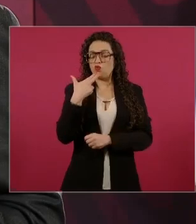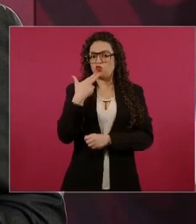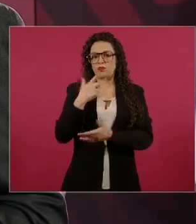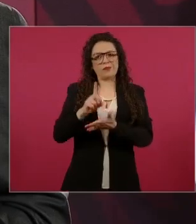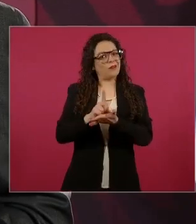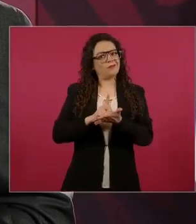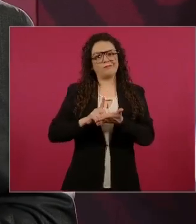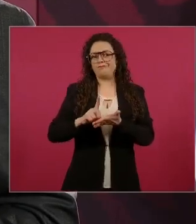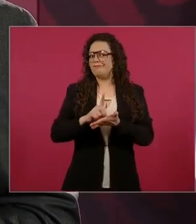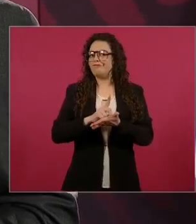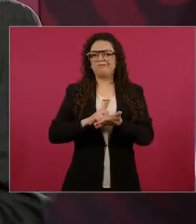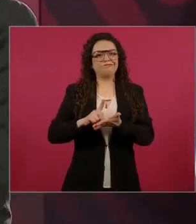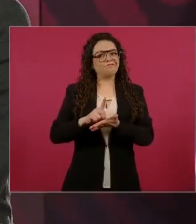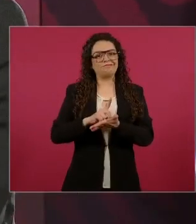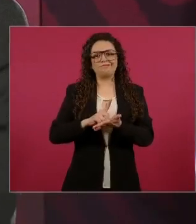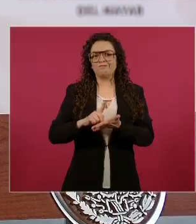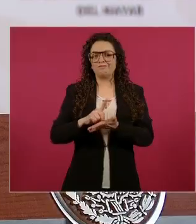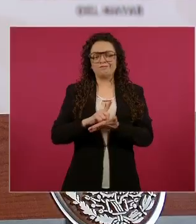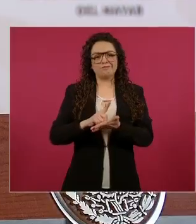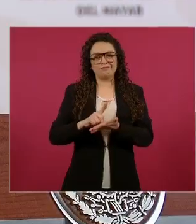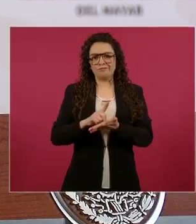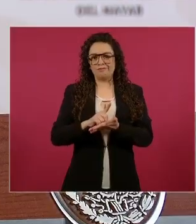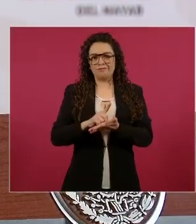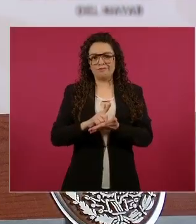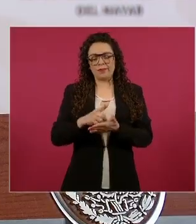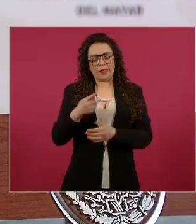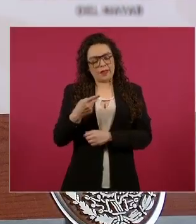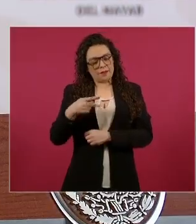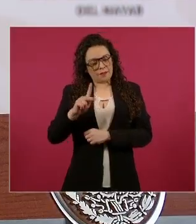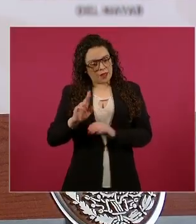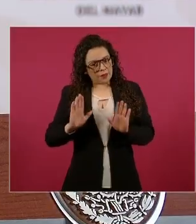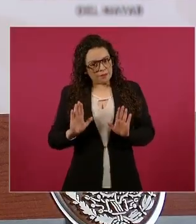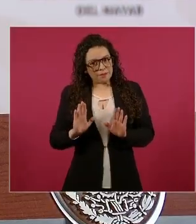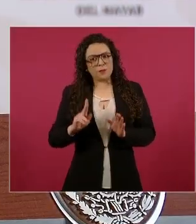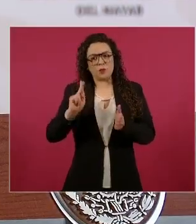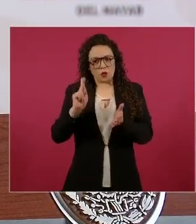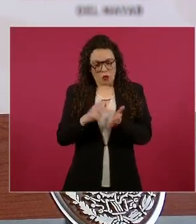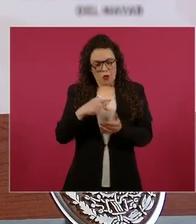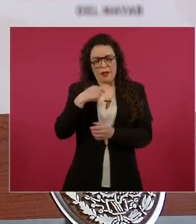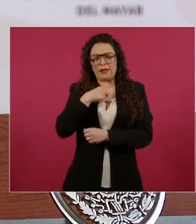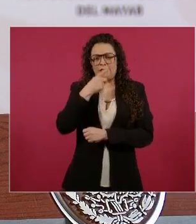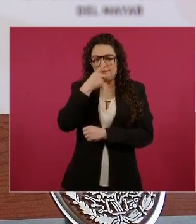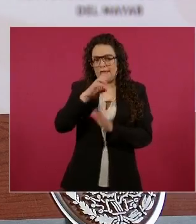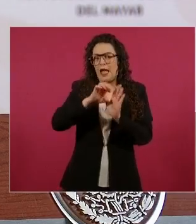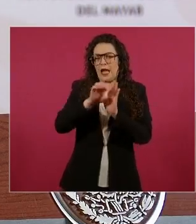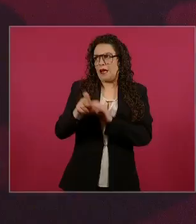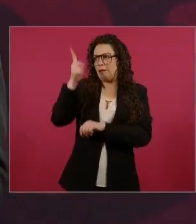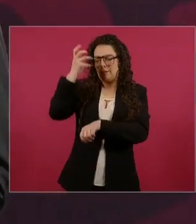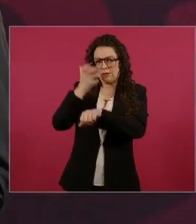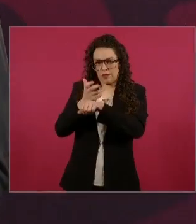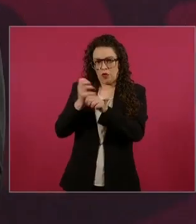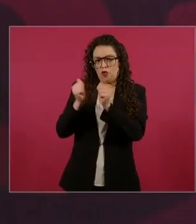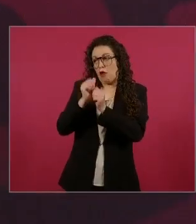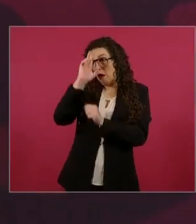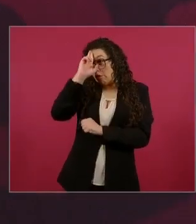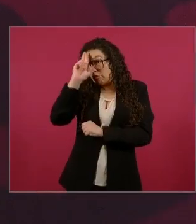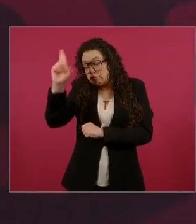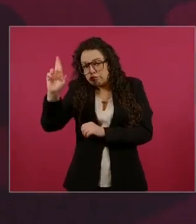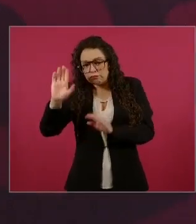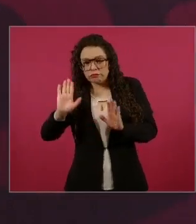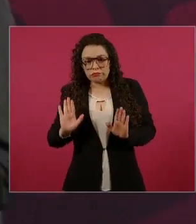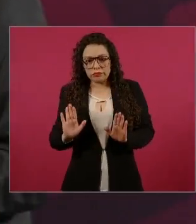a diferencia, lo digo con todo respeto, de Estados Unidos, que nosotros no hemos